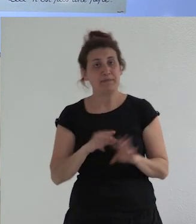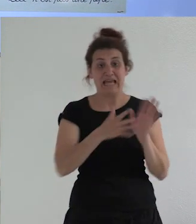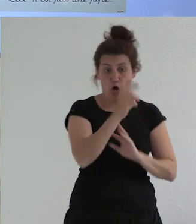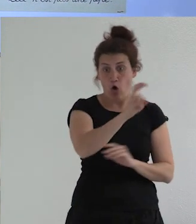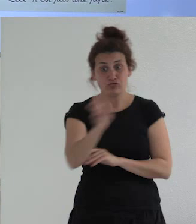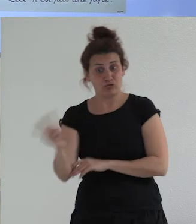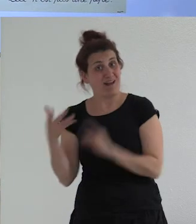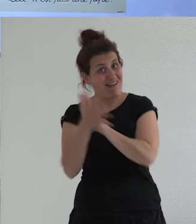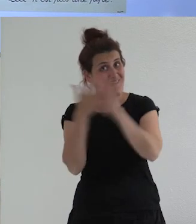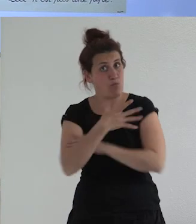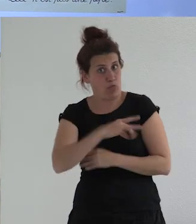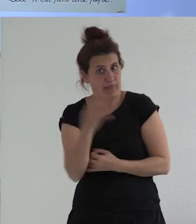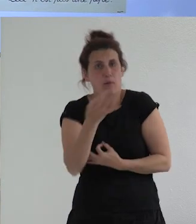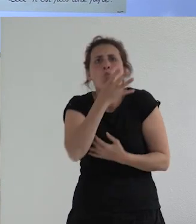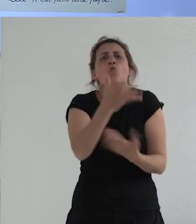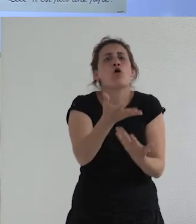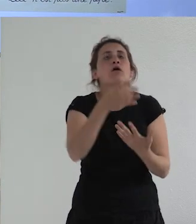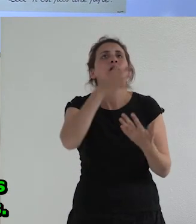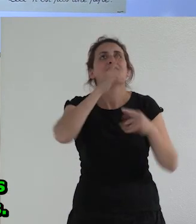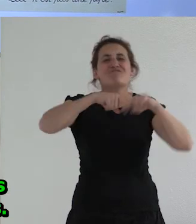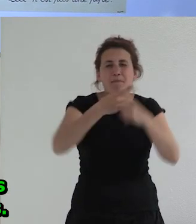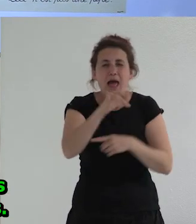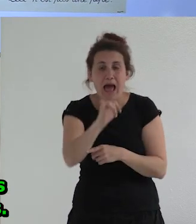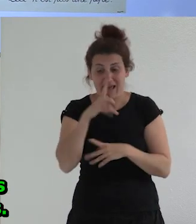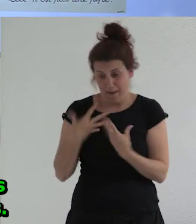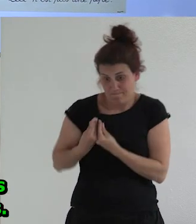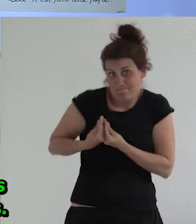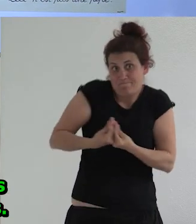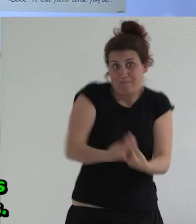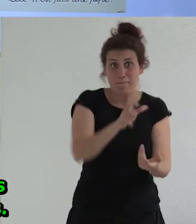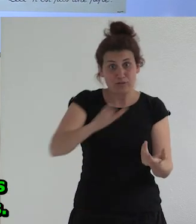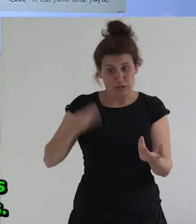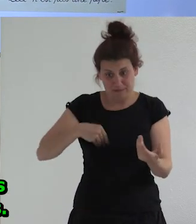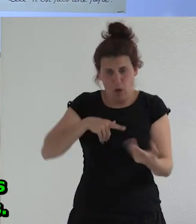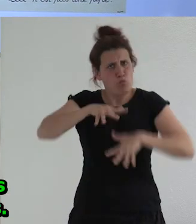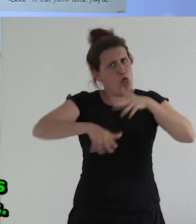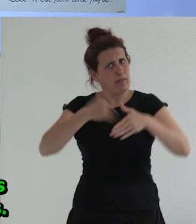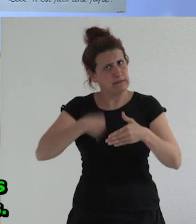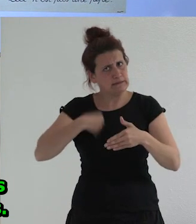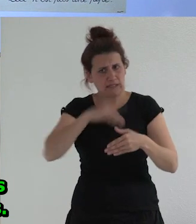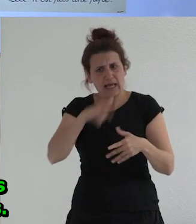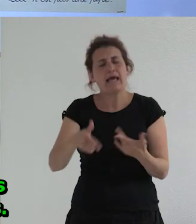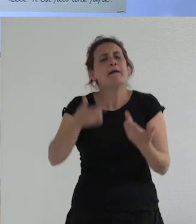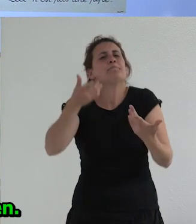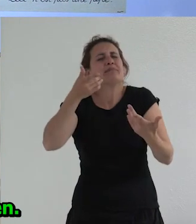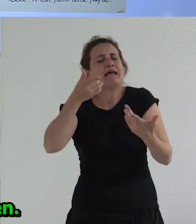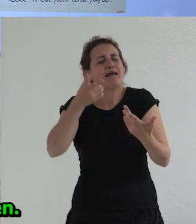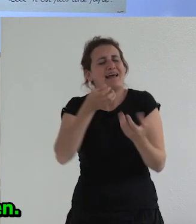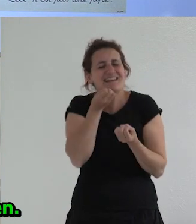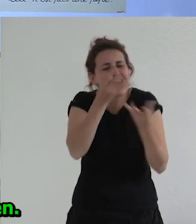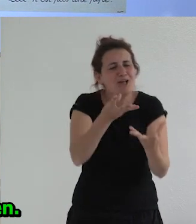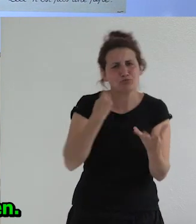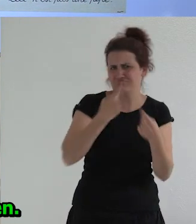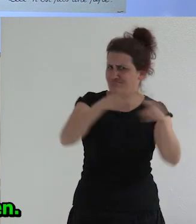poder explicar ¿por qué? porque hay familias que están acompañando estas personas en estos procesos y que tienen que tener distintos relatos no solo